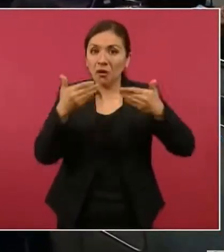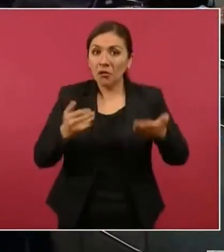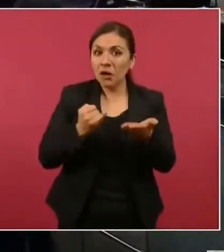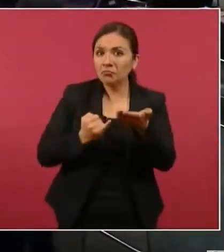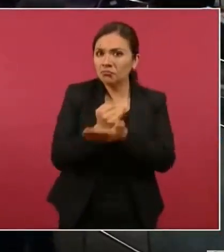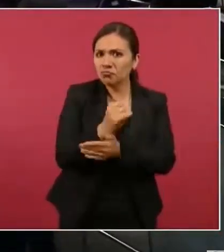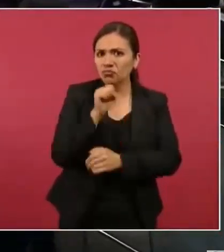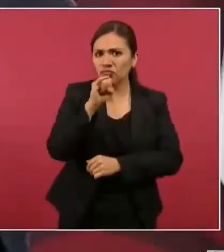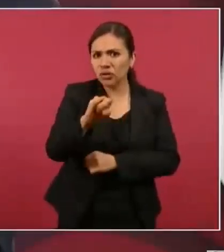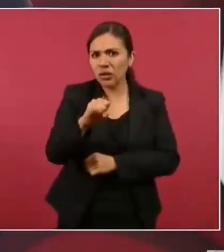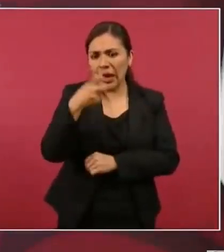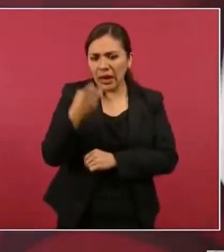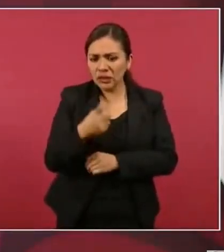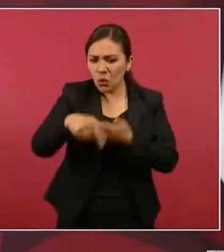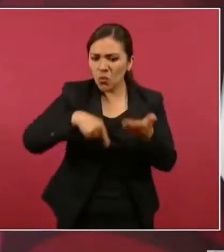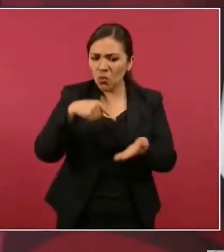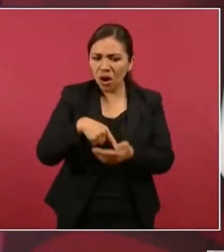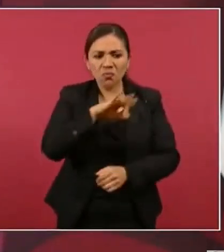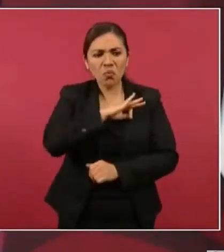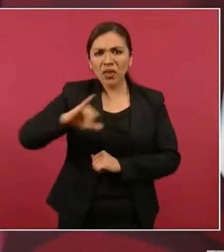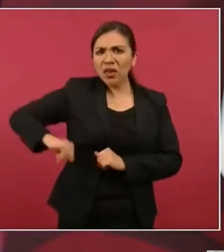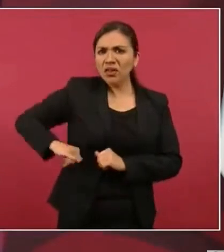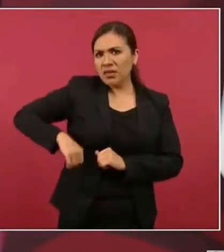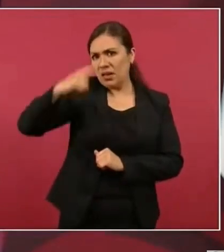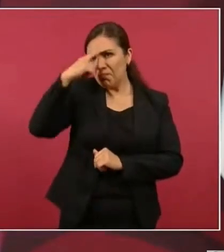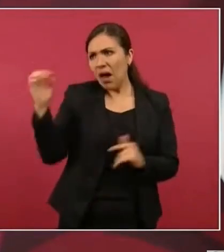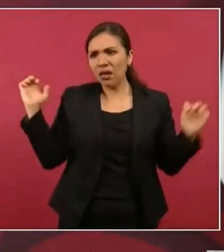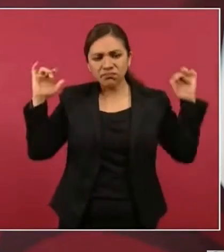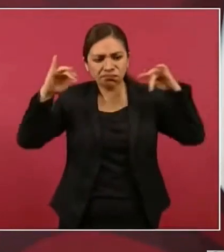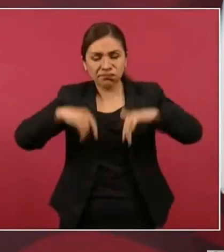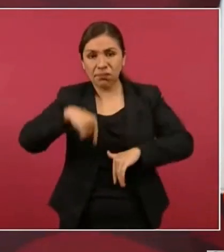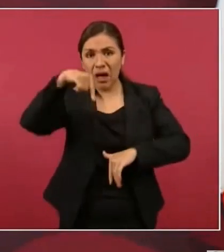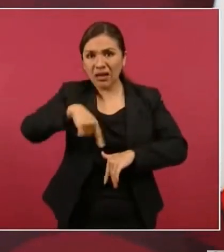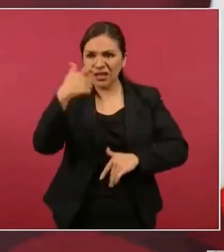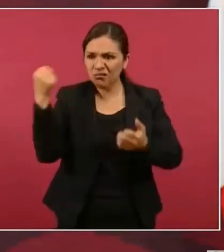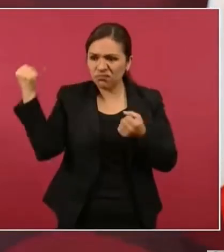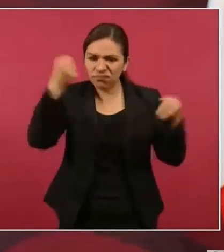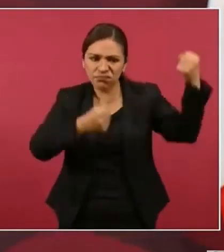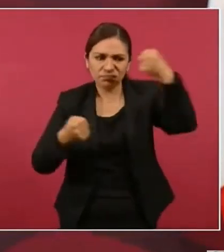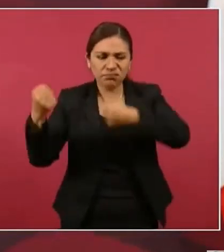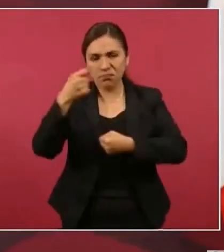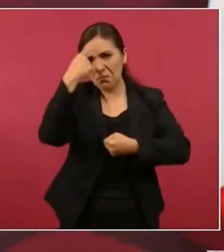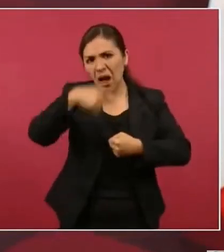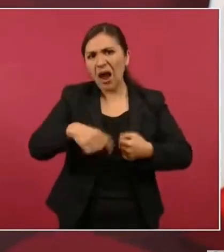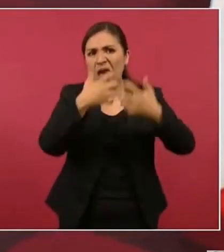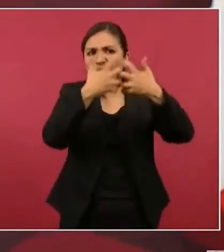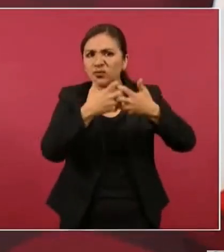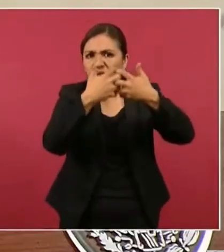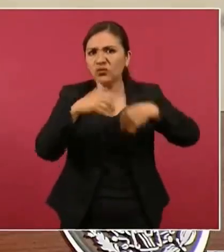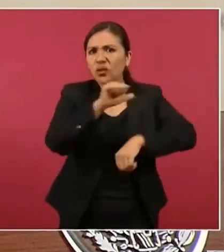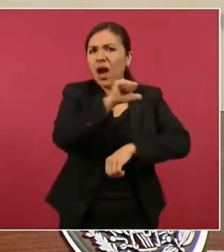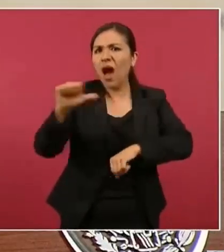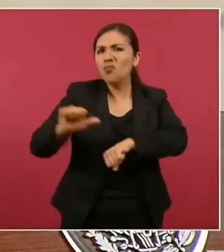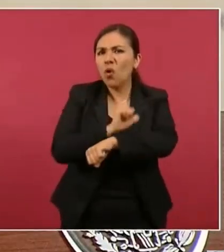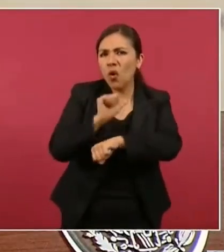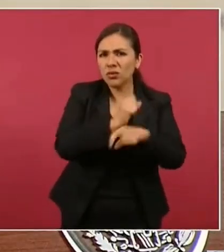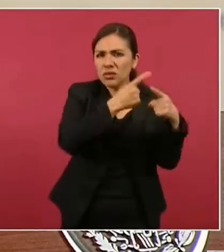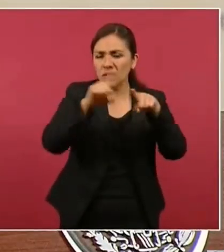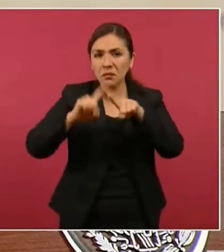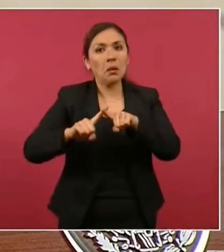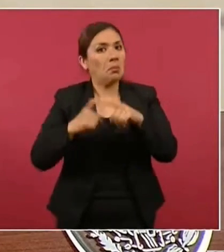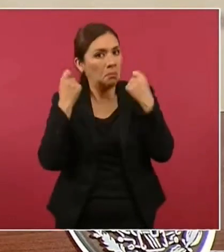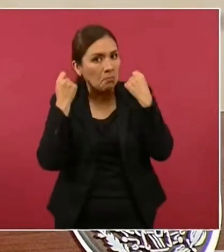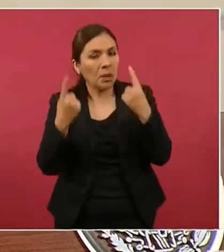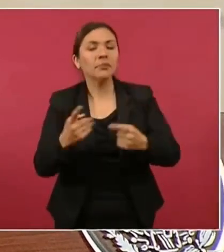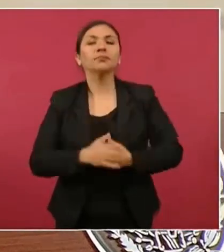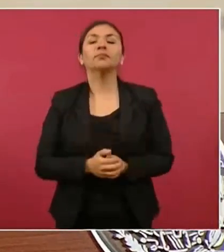México como lugar para que lleguen estas inversiones de la industria automotriz. Lo